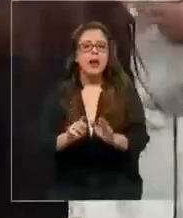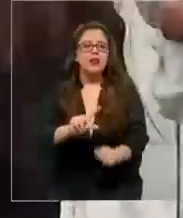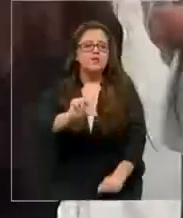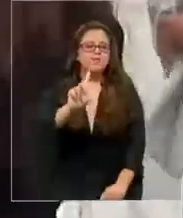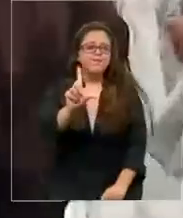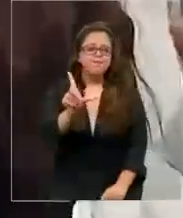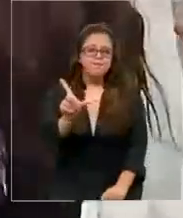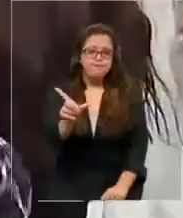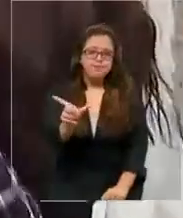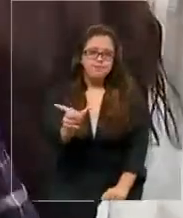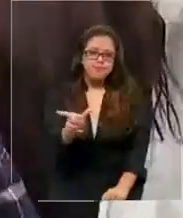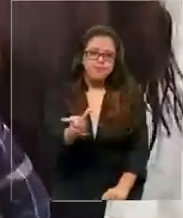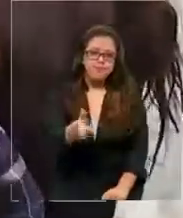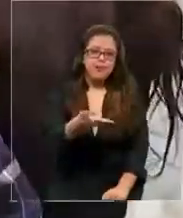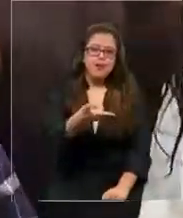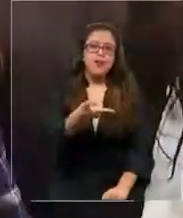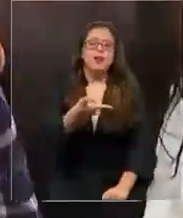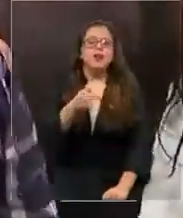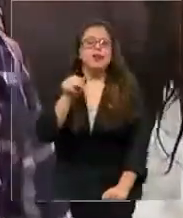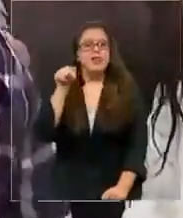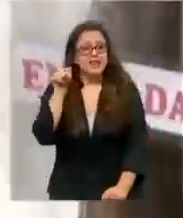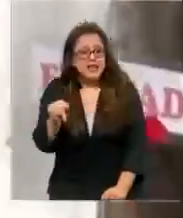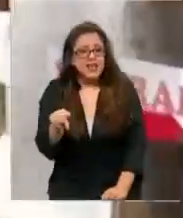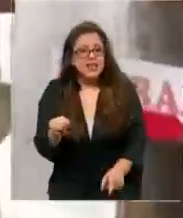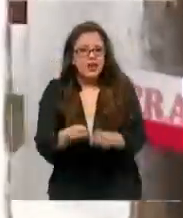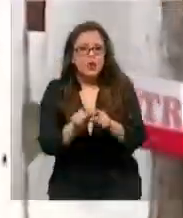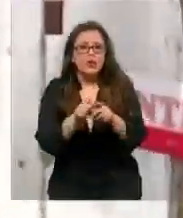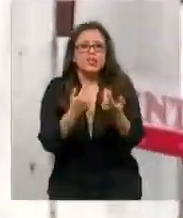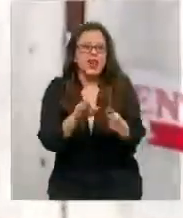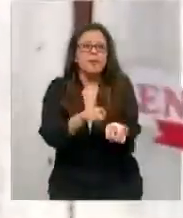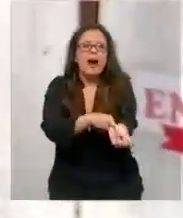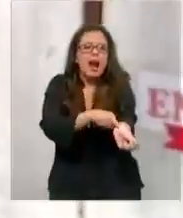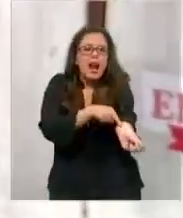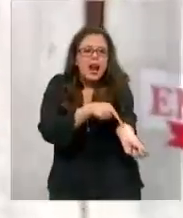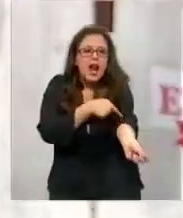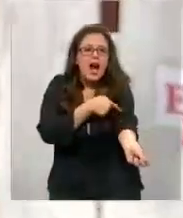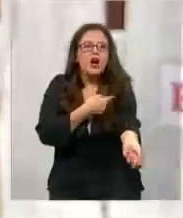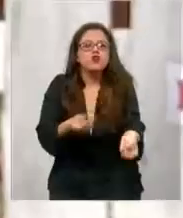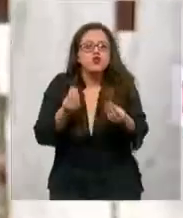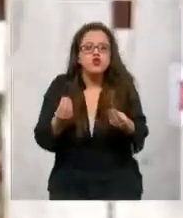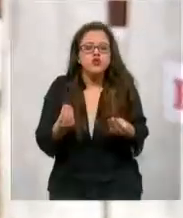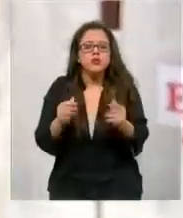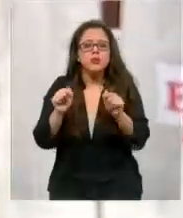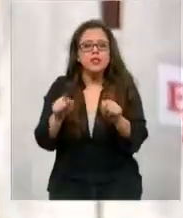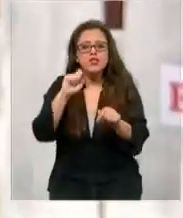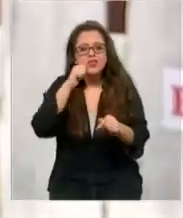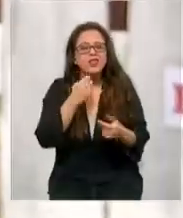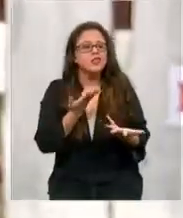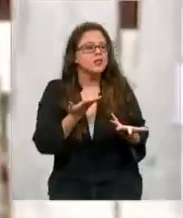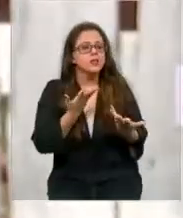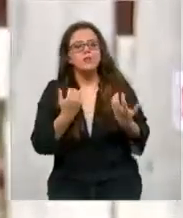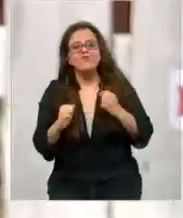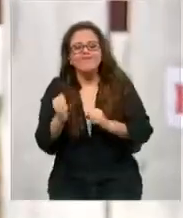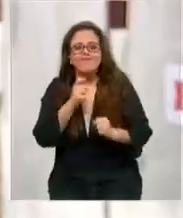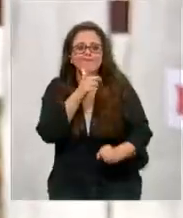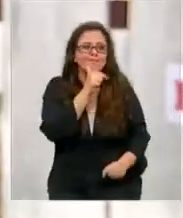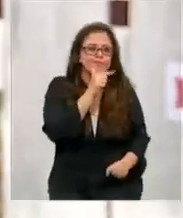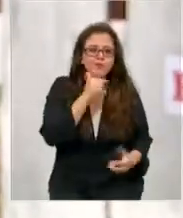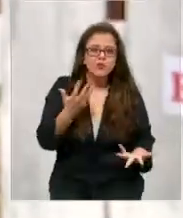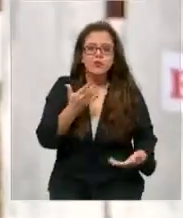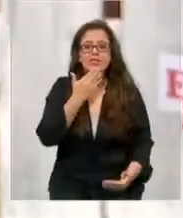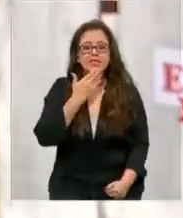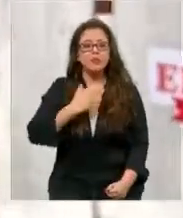lenta, la espera se está extendiendo un poco más. Esto genera, lógicamente, incertidumbre y